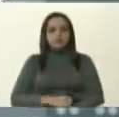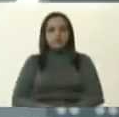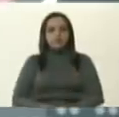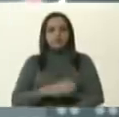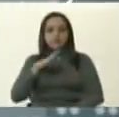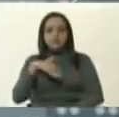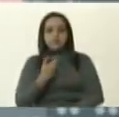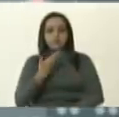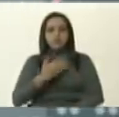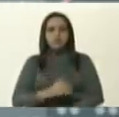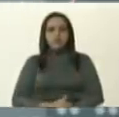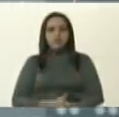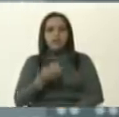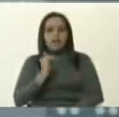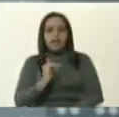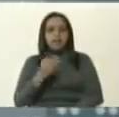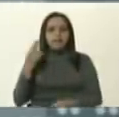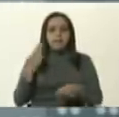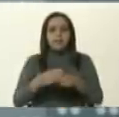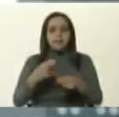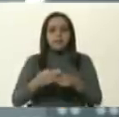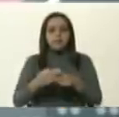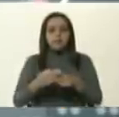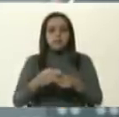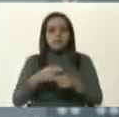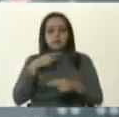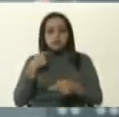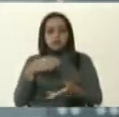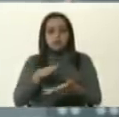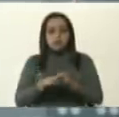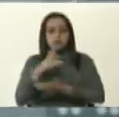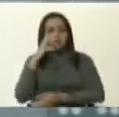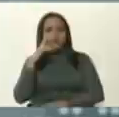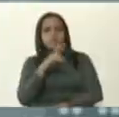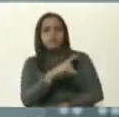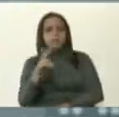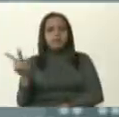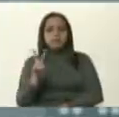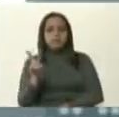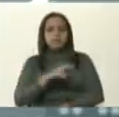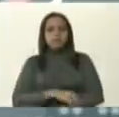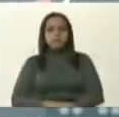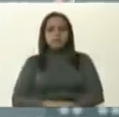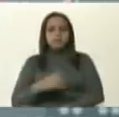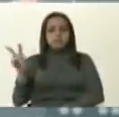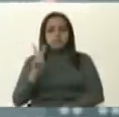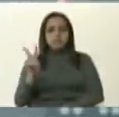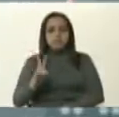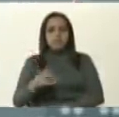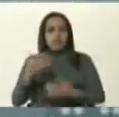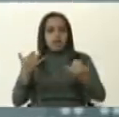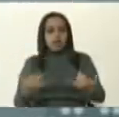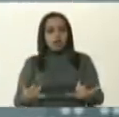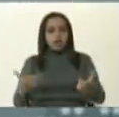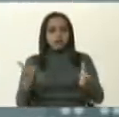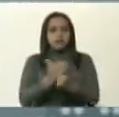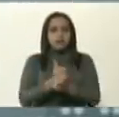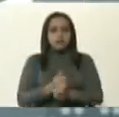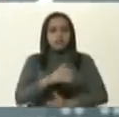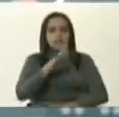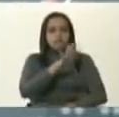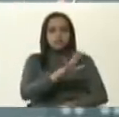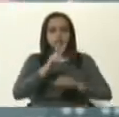ser letal, como lo hemos visto en Venezuela. Ya Venezuela alcanza los 57